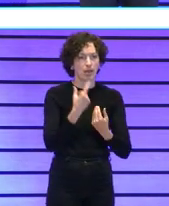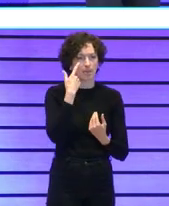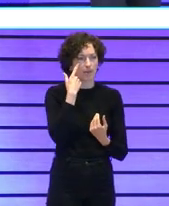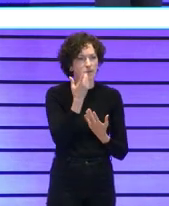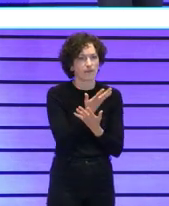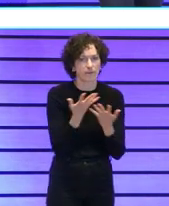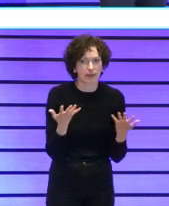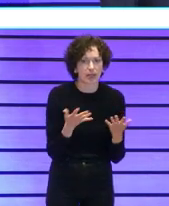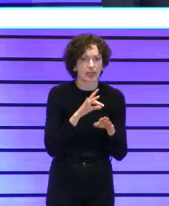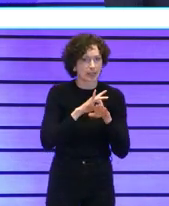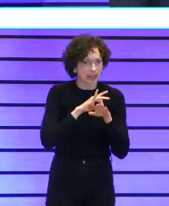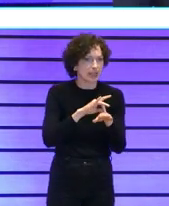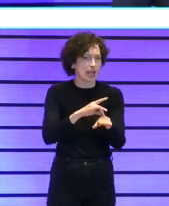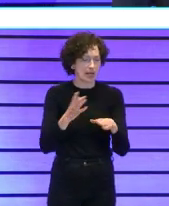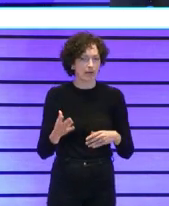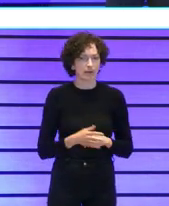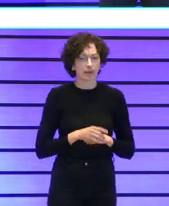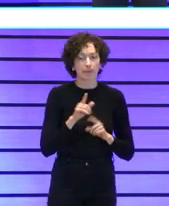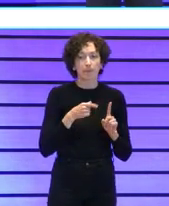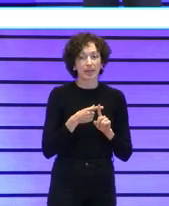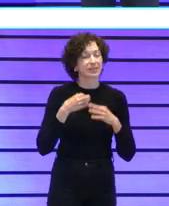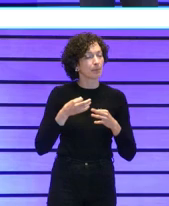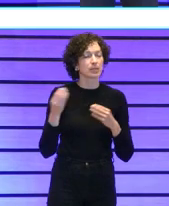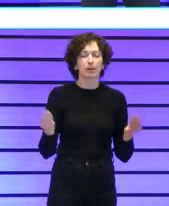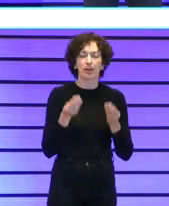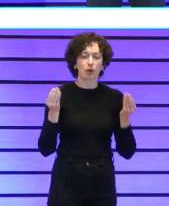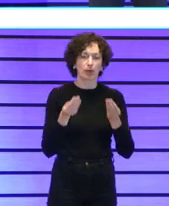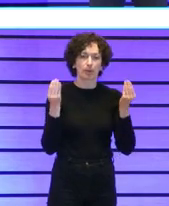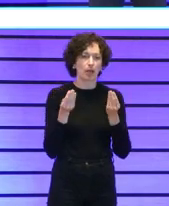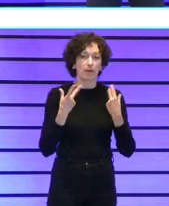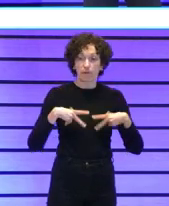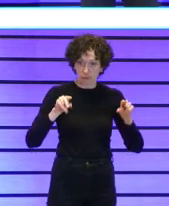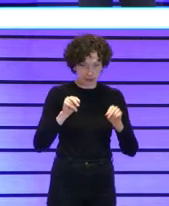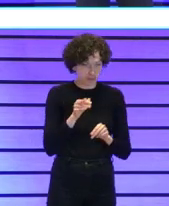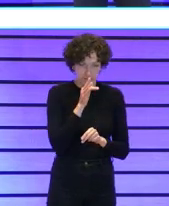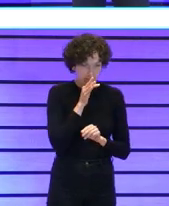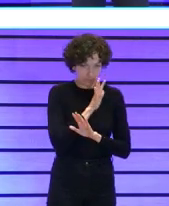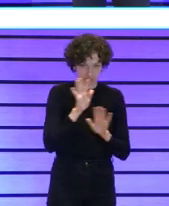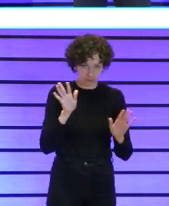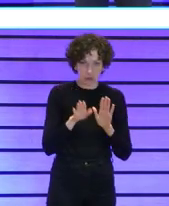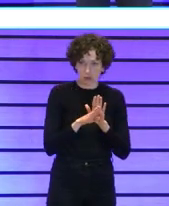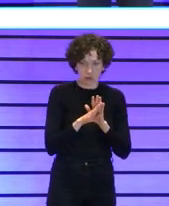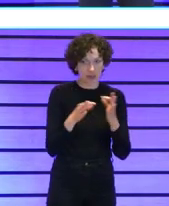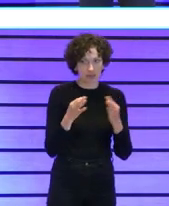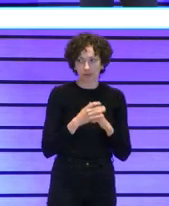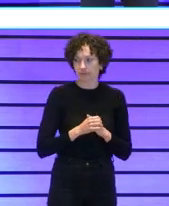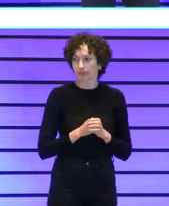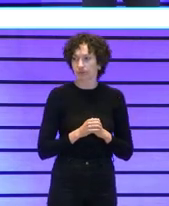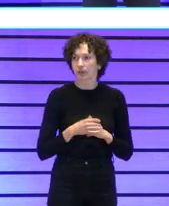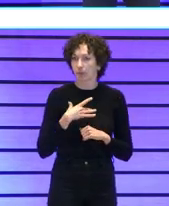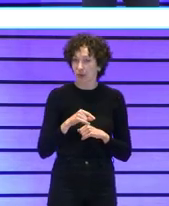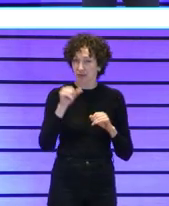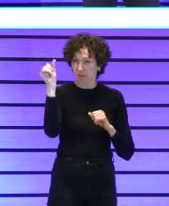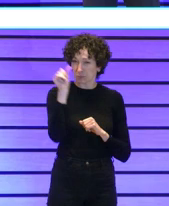para guiar y mejora continua esto no hemos terminado como decía tenemos que seguir podéis poner